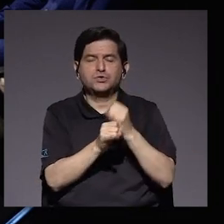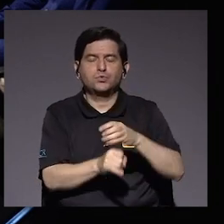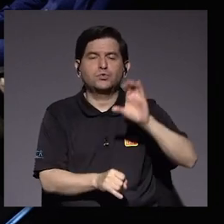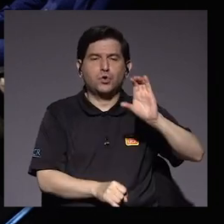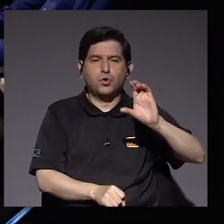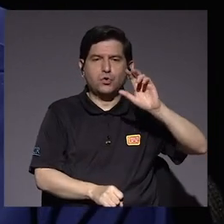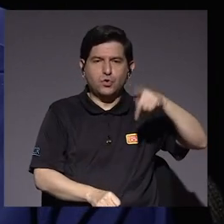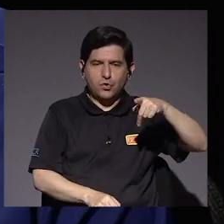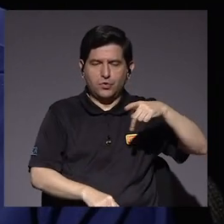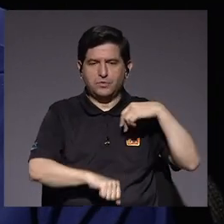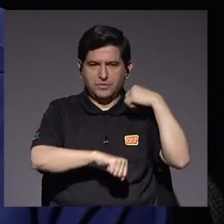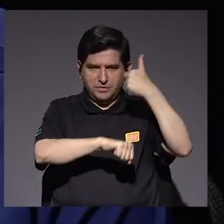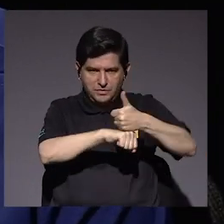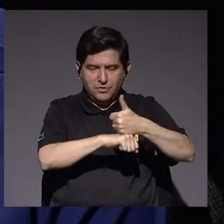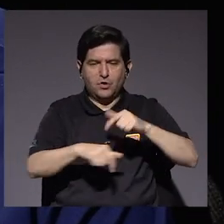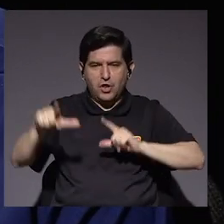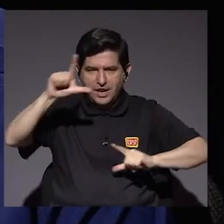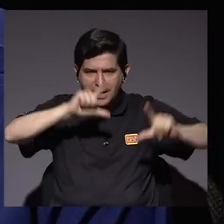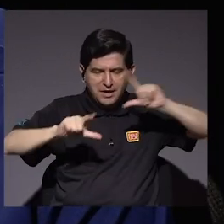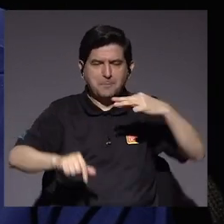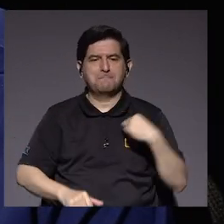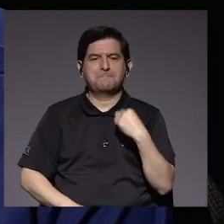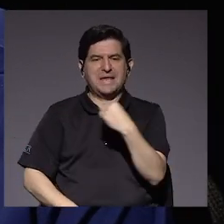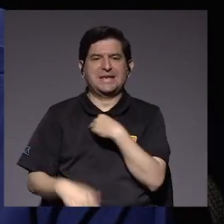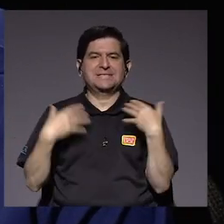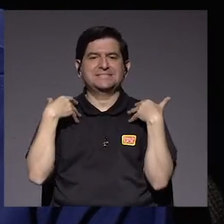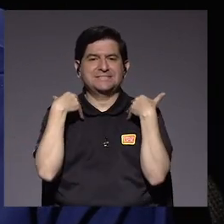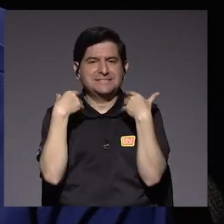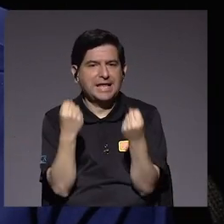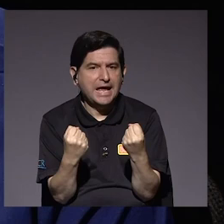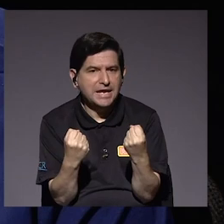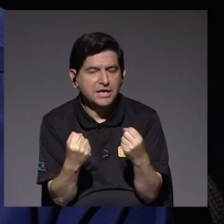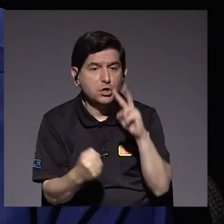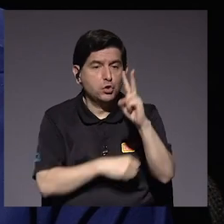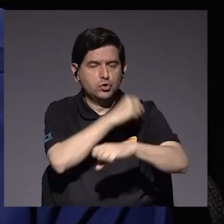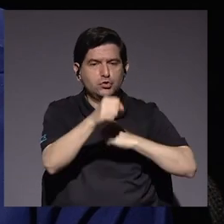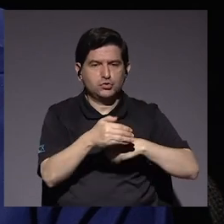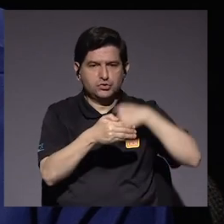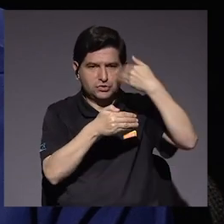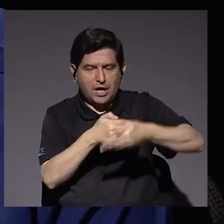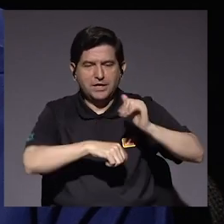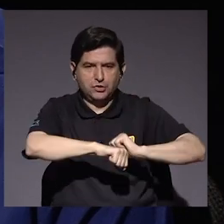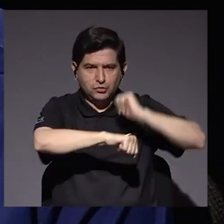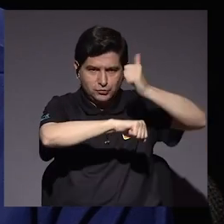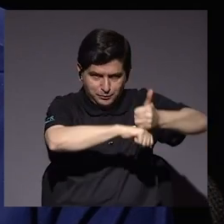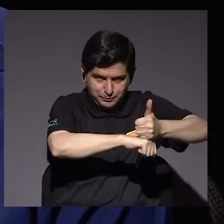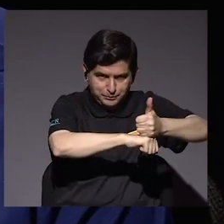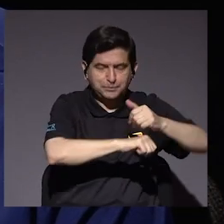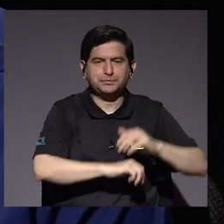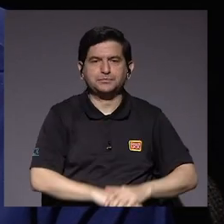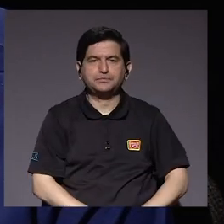Clomiro Picado como un laboratorio del Ministerio de Salud. Dos años después de su creación,